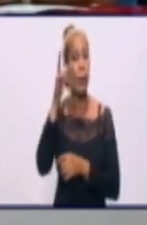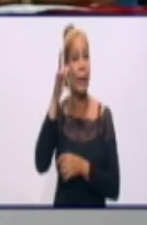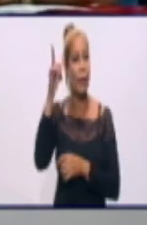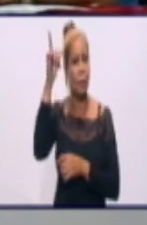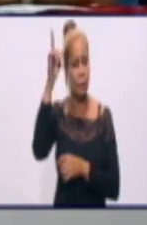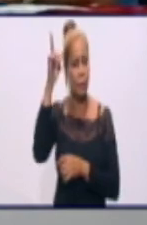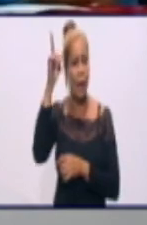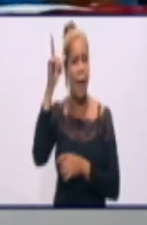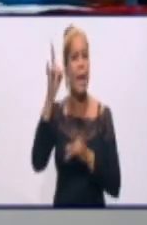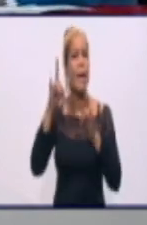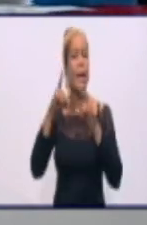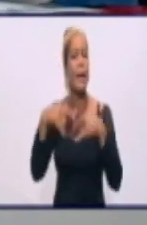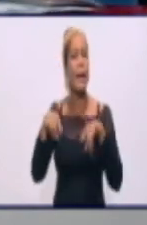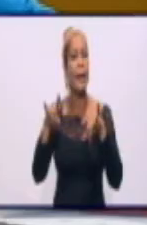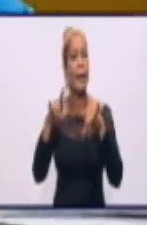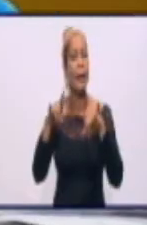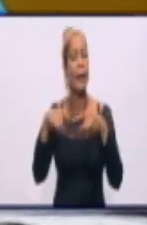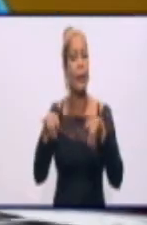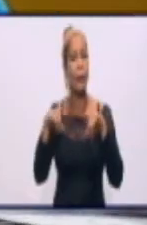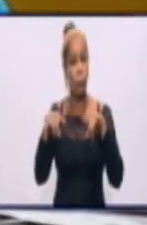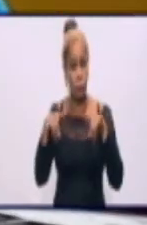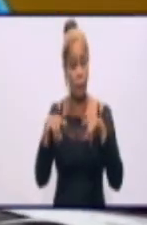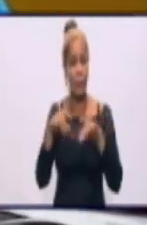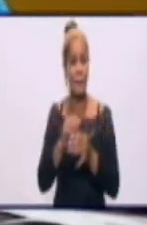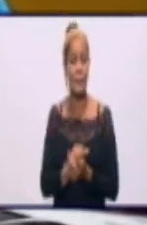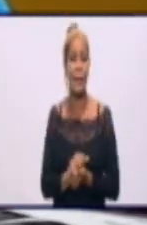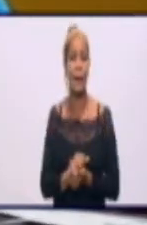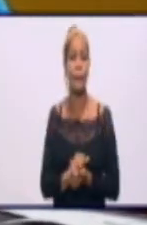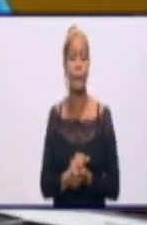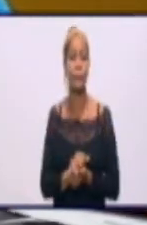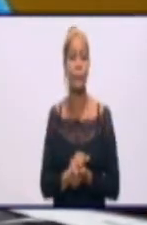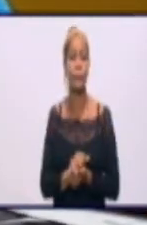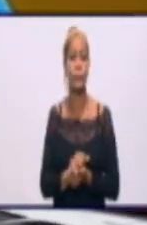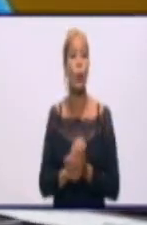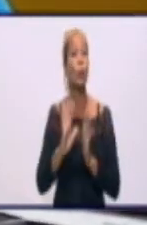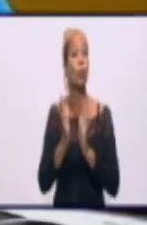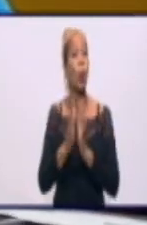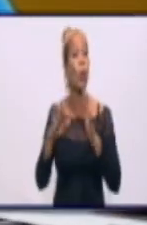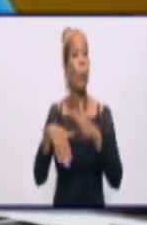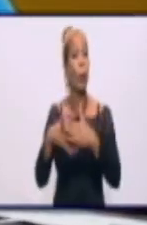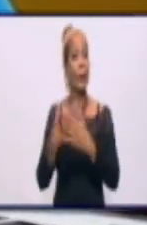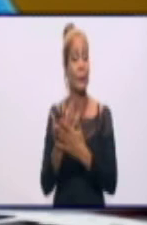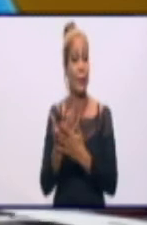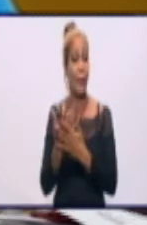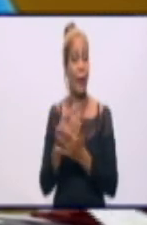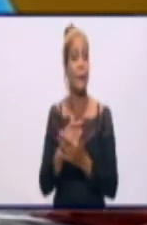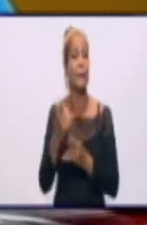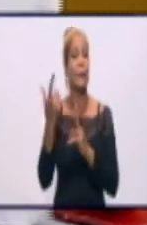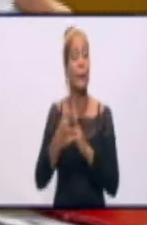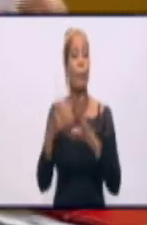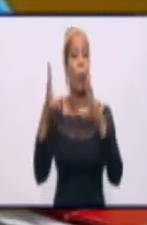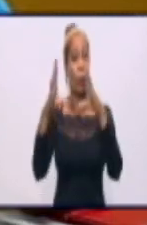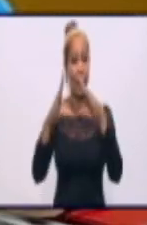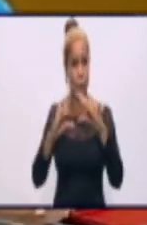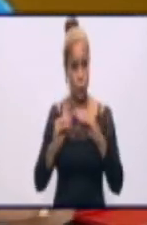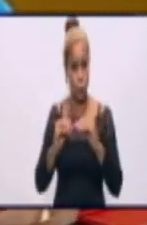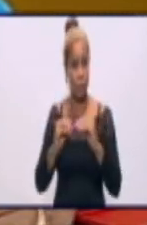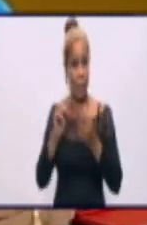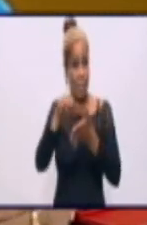y los barrios del Entronquebuesito hasta La Sombrilla. Todo eso es por el día. Por el día. Y por la noche está previsto